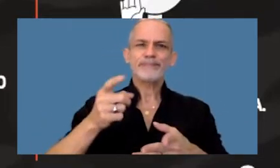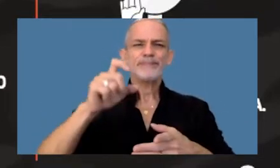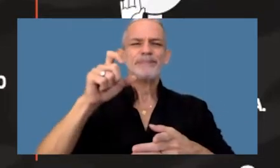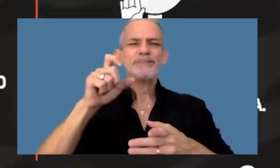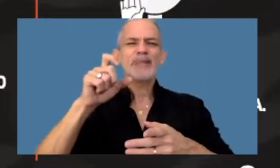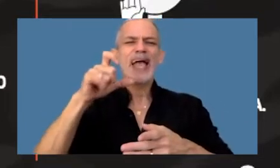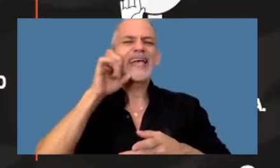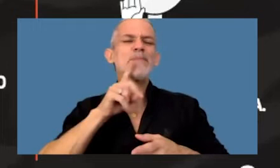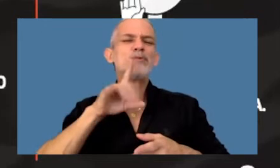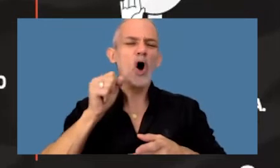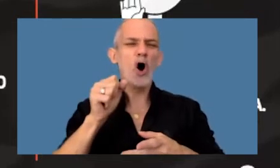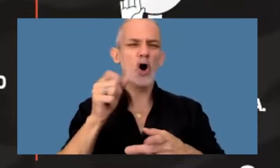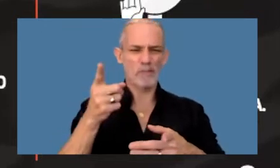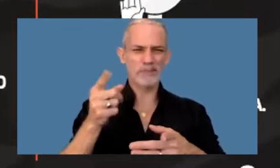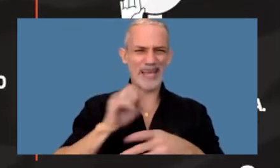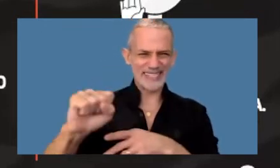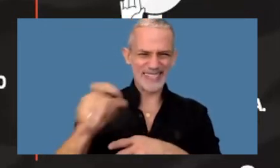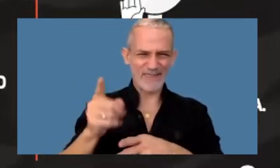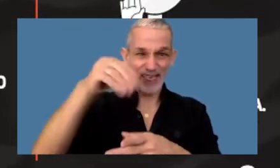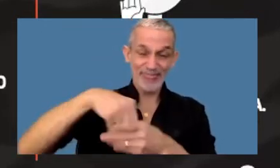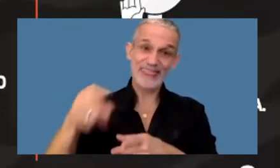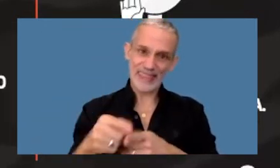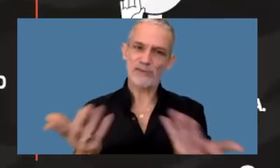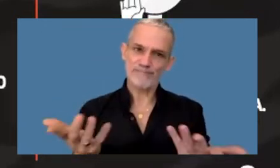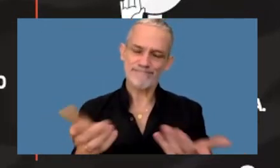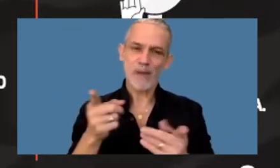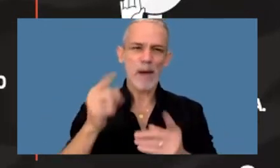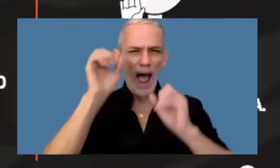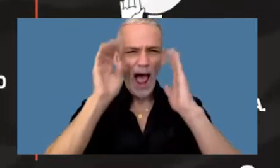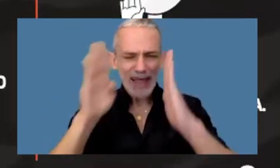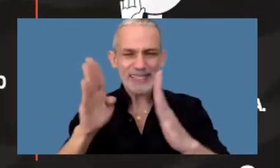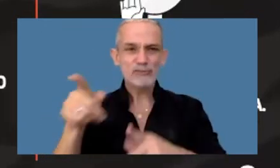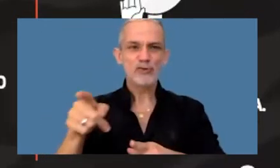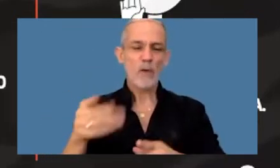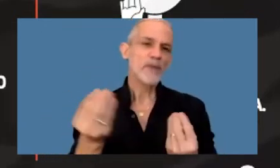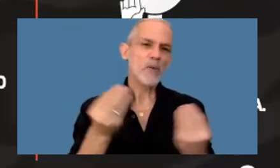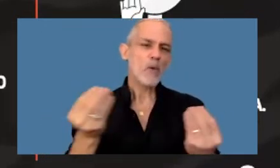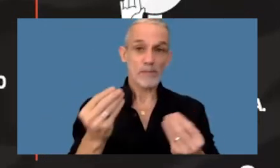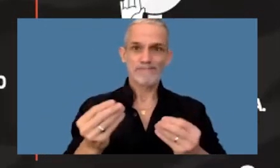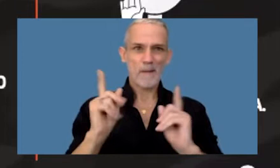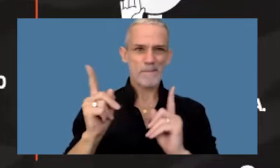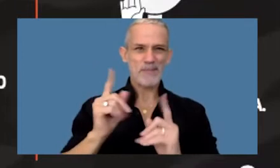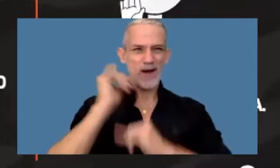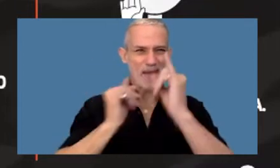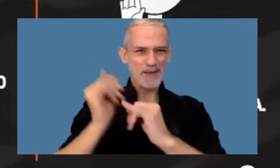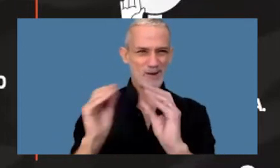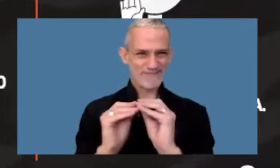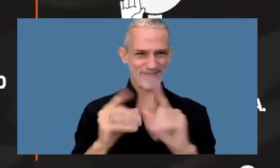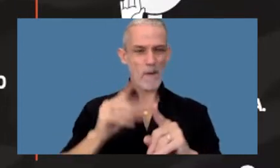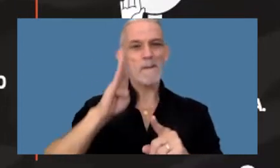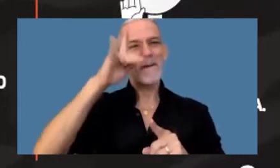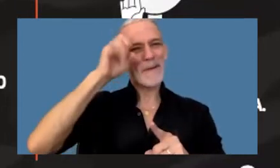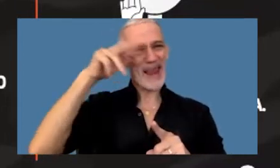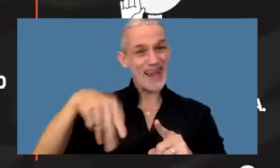definitivamente y prestando más atención que nunca a lo que presentó mi coequiper Belén